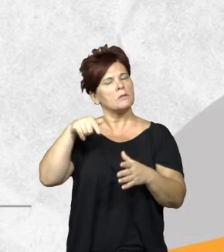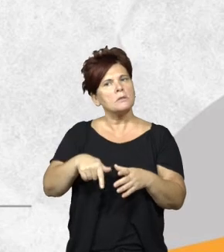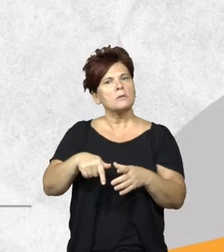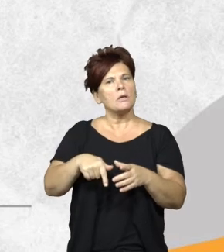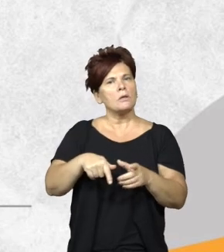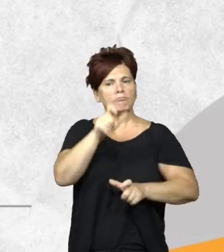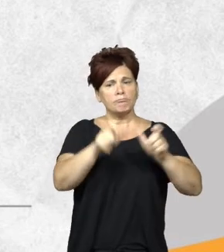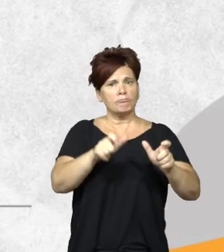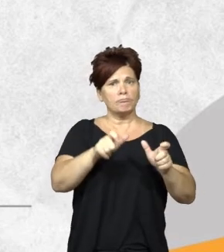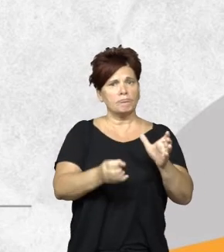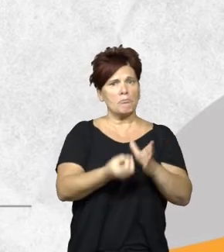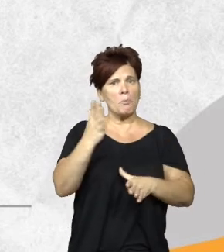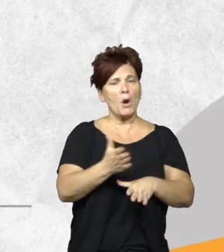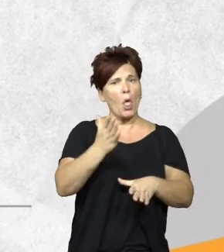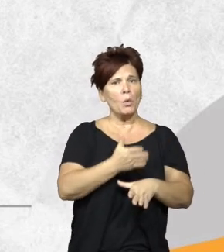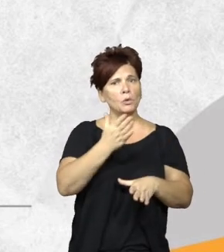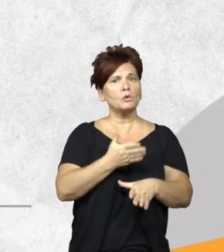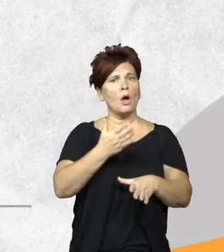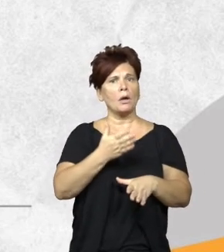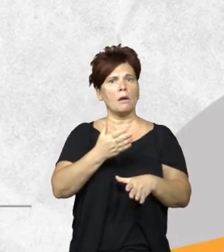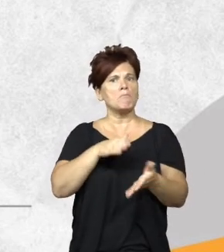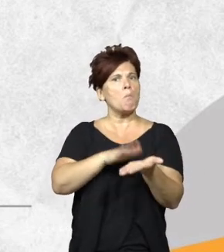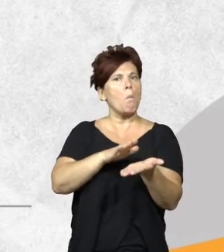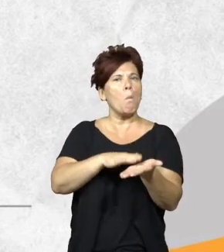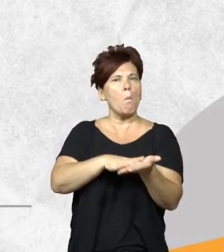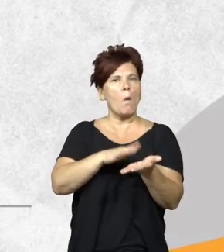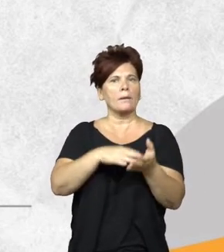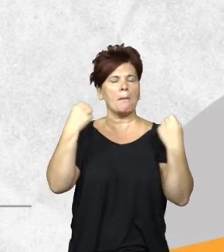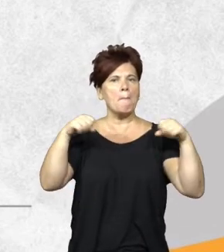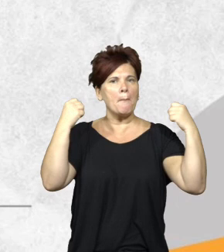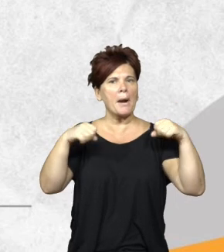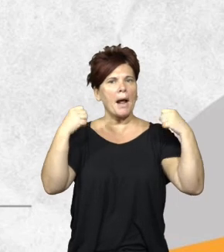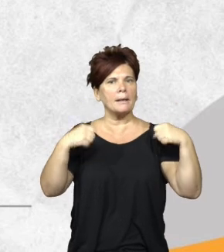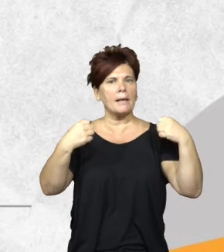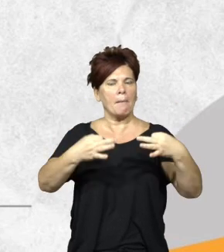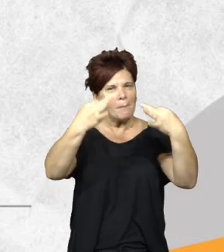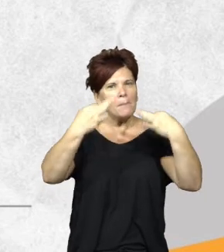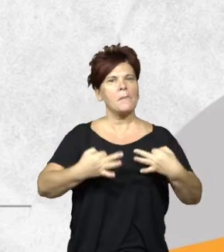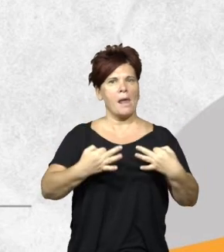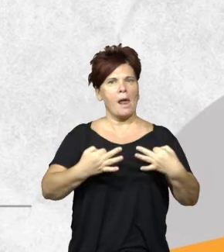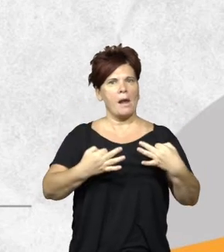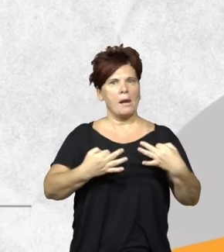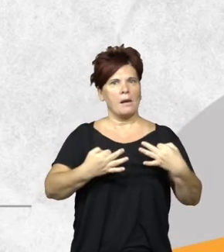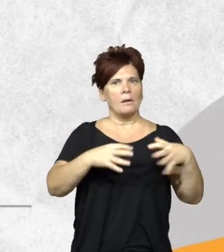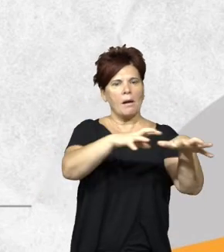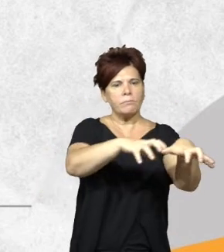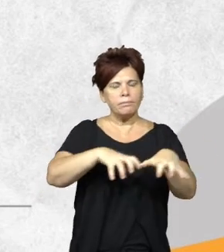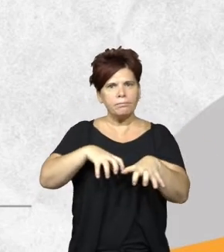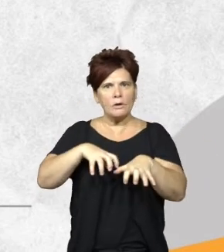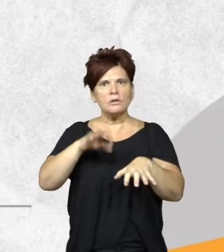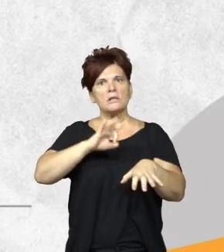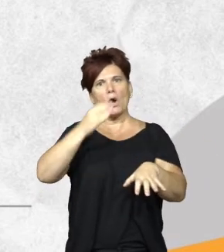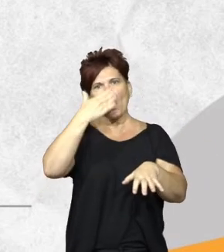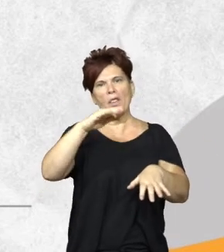productores pueden certificar buenas prácticas agrícolas y demostrar que no utilizan el fuego ni en la cosecha ni en los residuos posteriores de cosecha